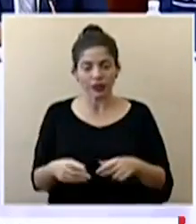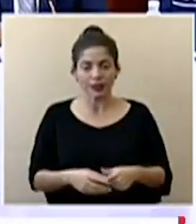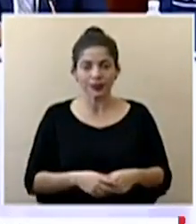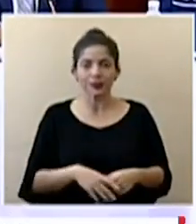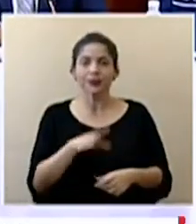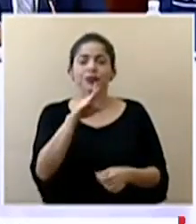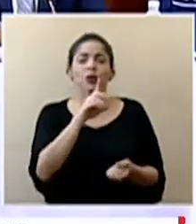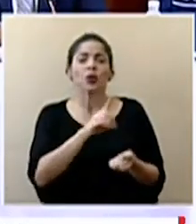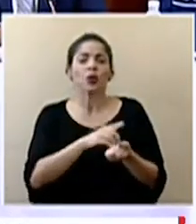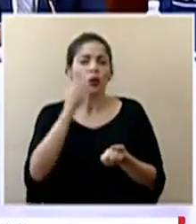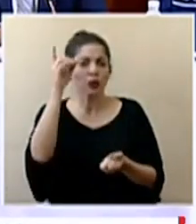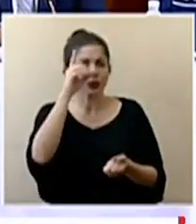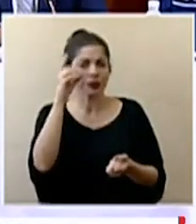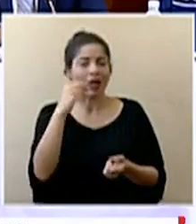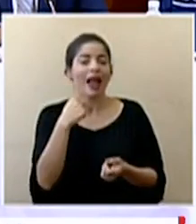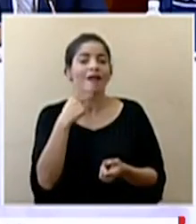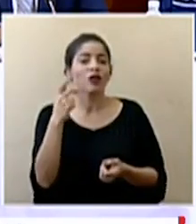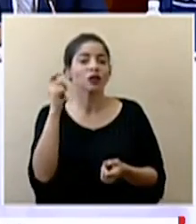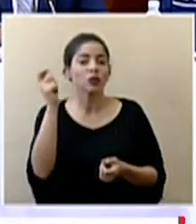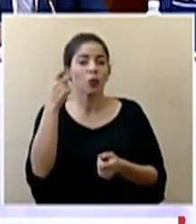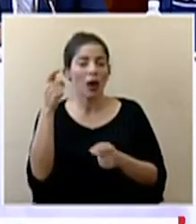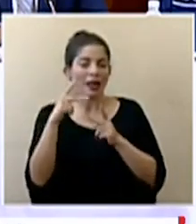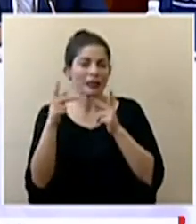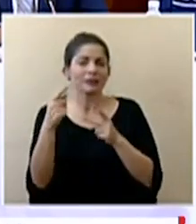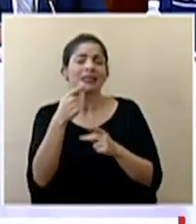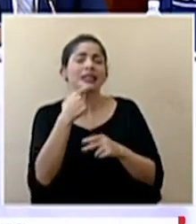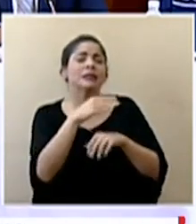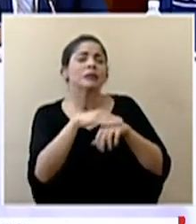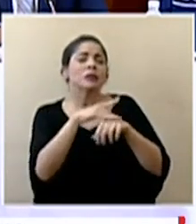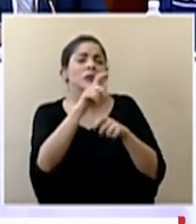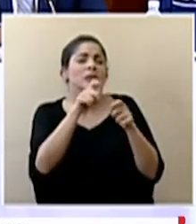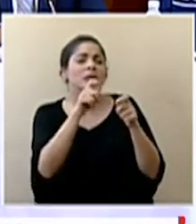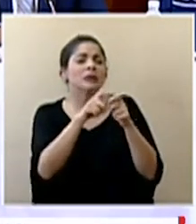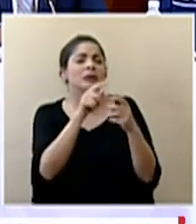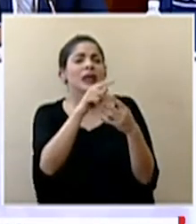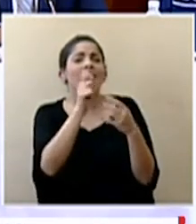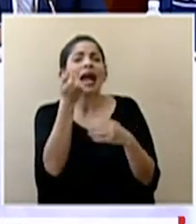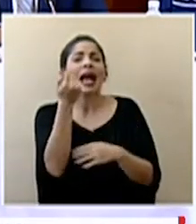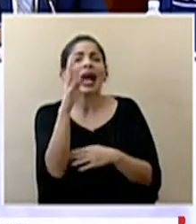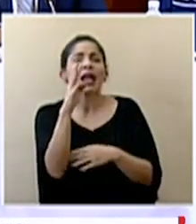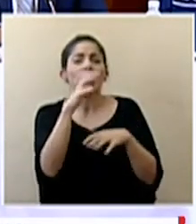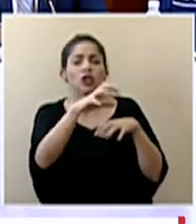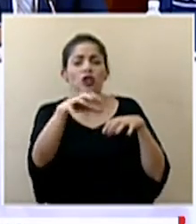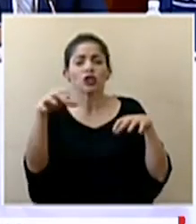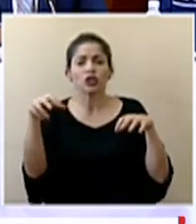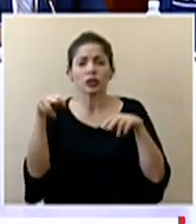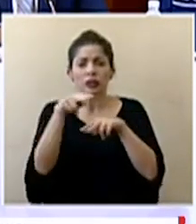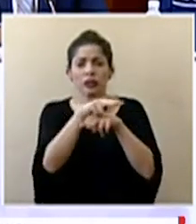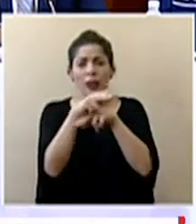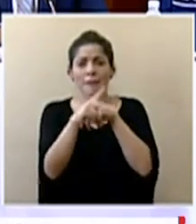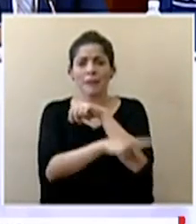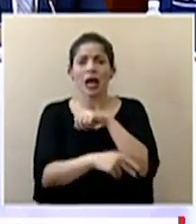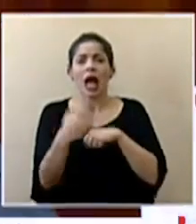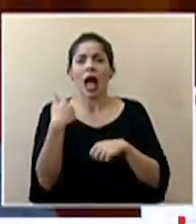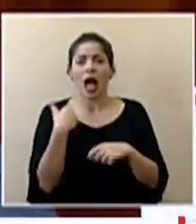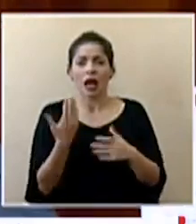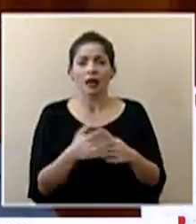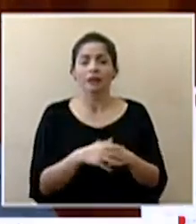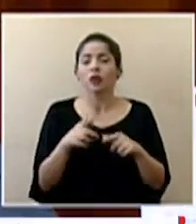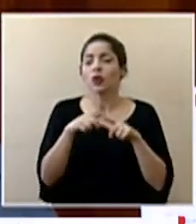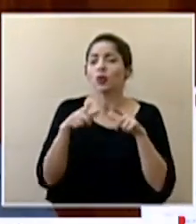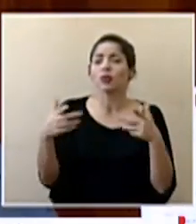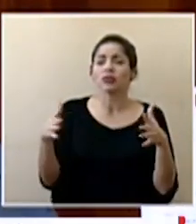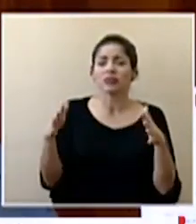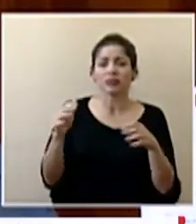Doctor Salas nos piden de la voz de Guanacaste especificar cuáles son esos 14 centros sentinela que existen en el país esos sitios ya están